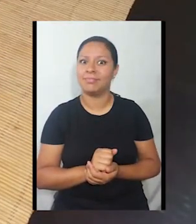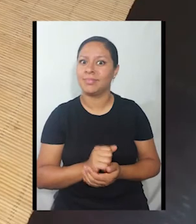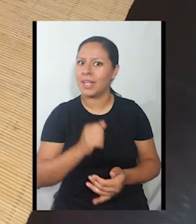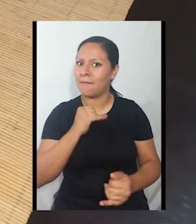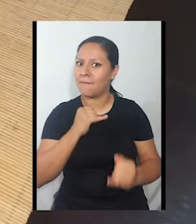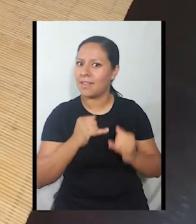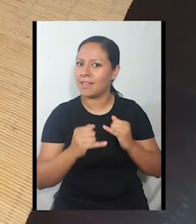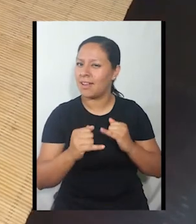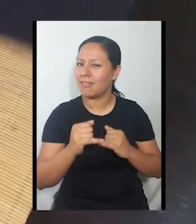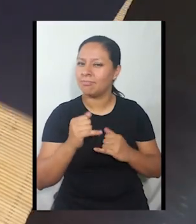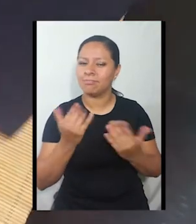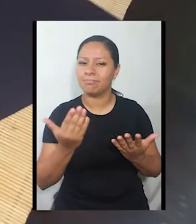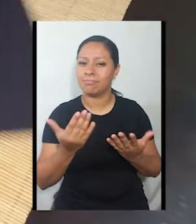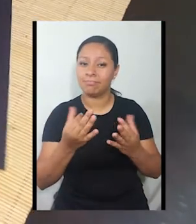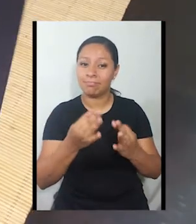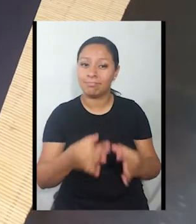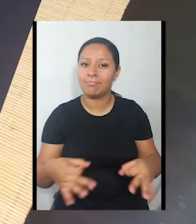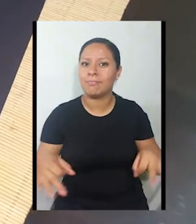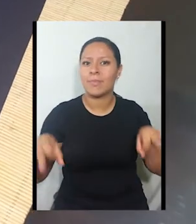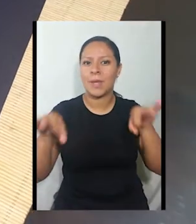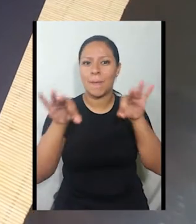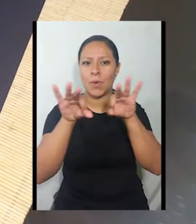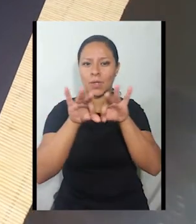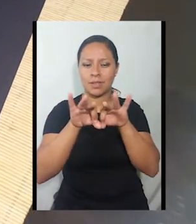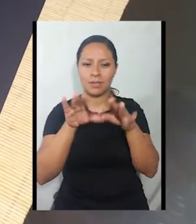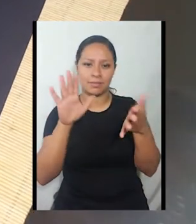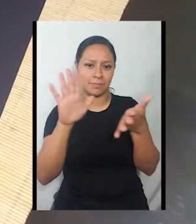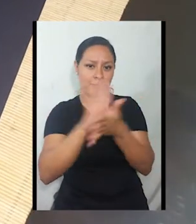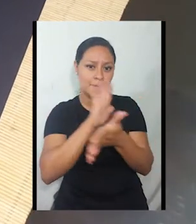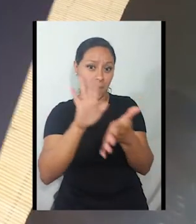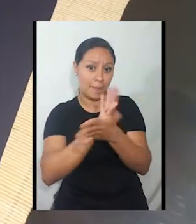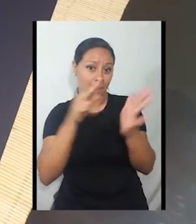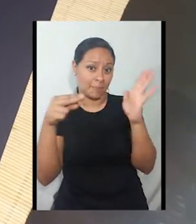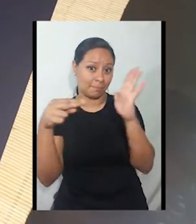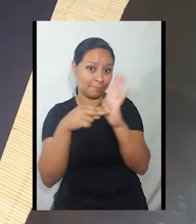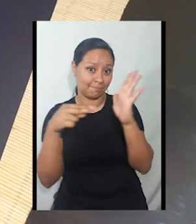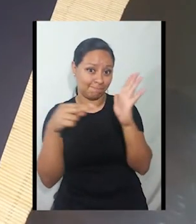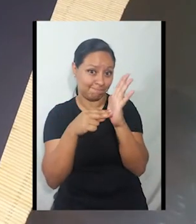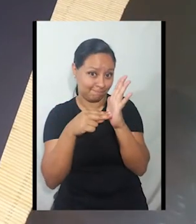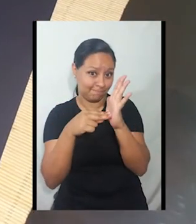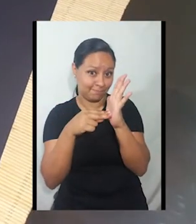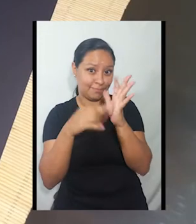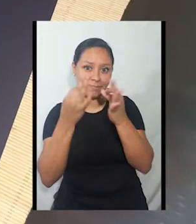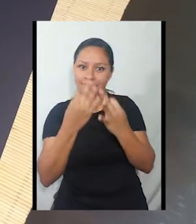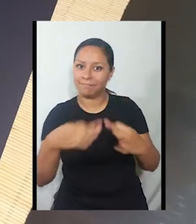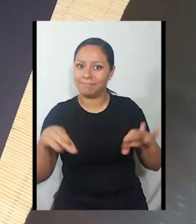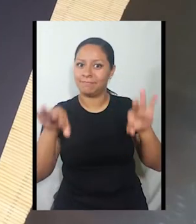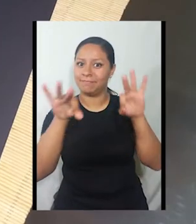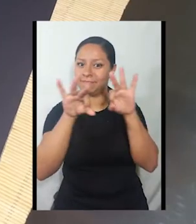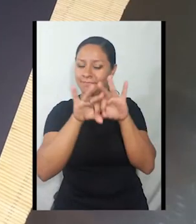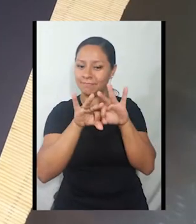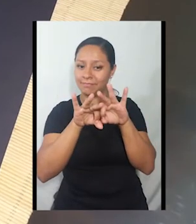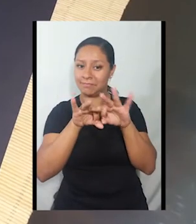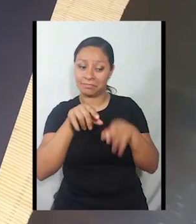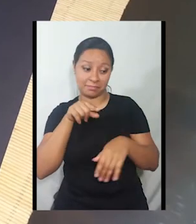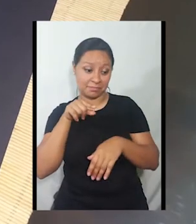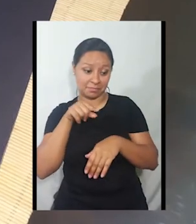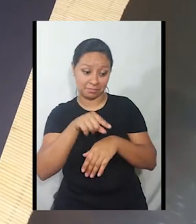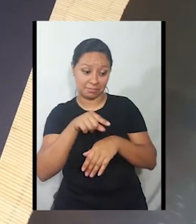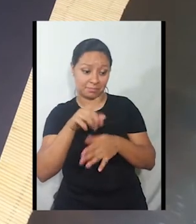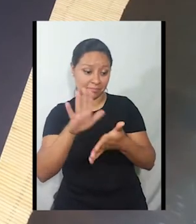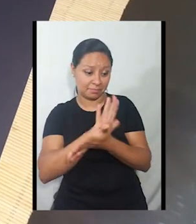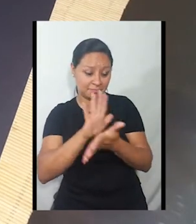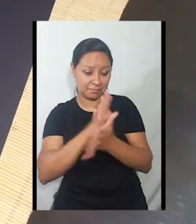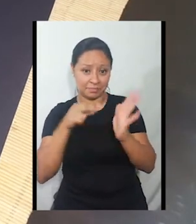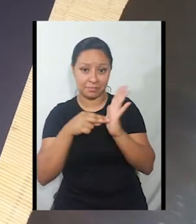muy, muy importante. Una hoja de papel construcción negra. ¿Por qué tiene que ser negra? Porque esta hoja nos va a